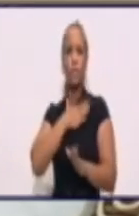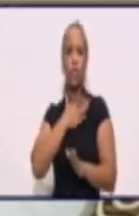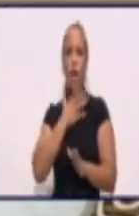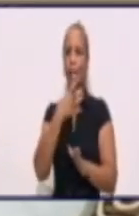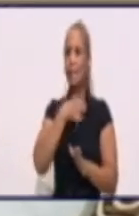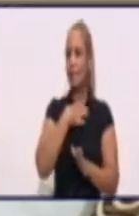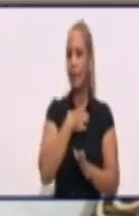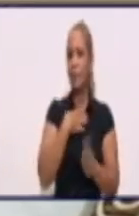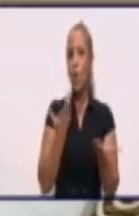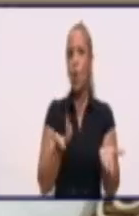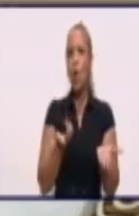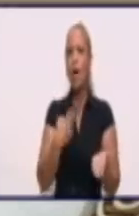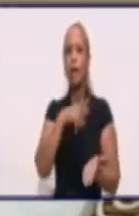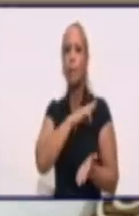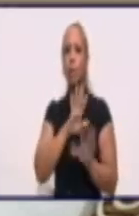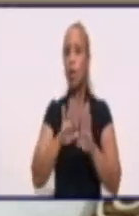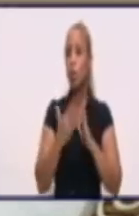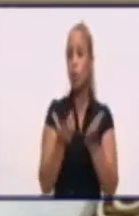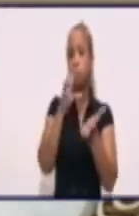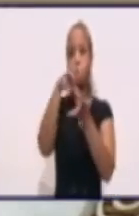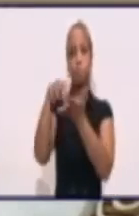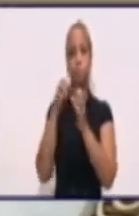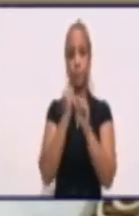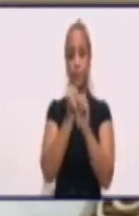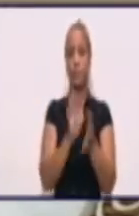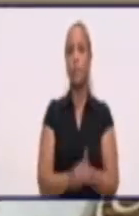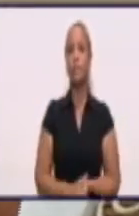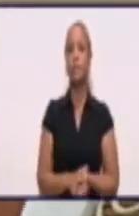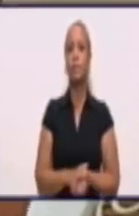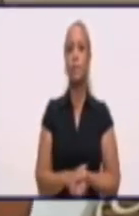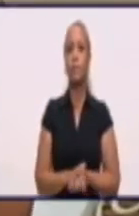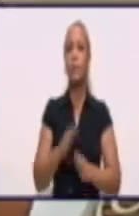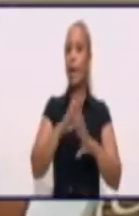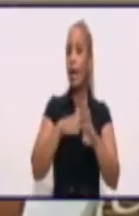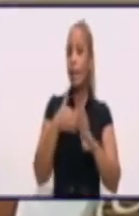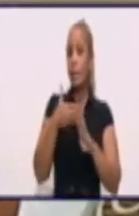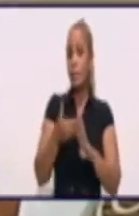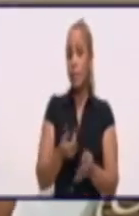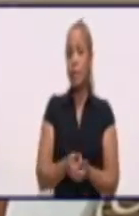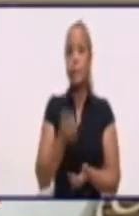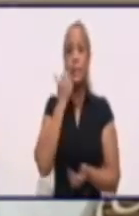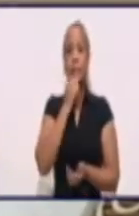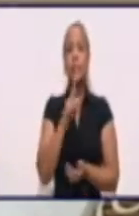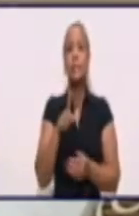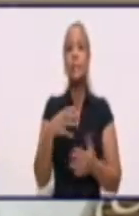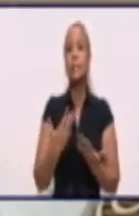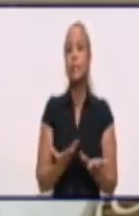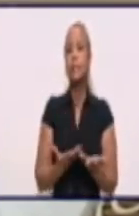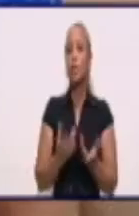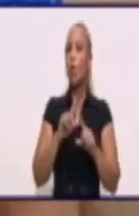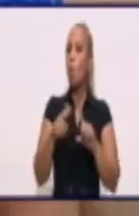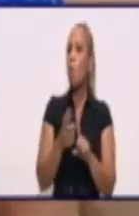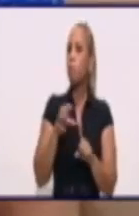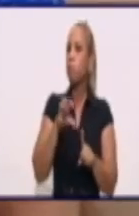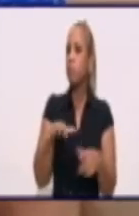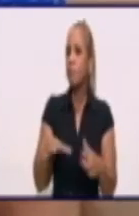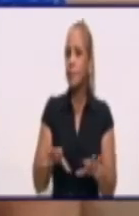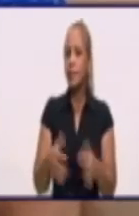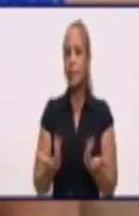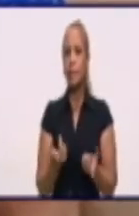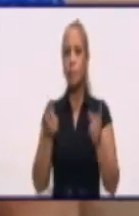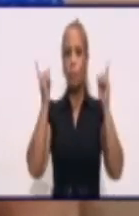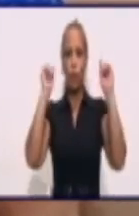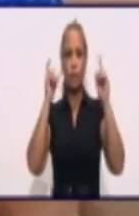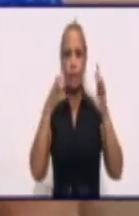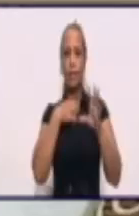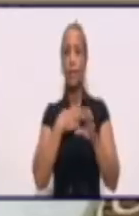tenemos respecto a las instituciones. Además, Yonel, también como exigencia y política de